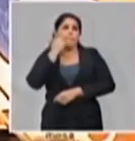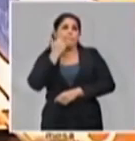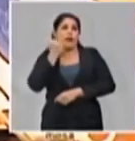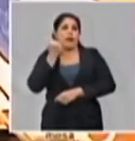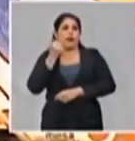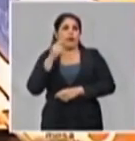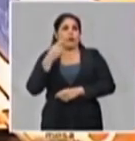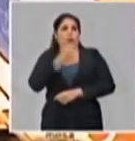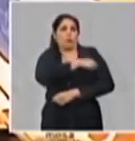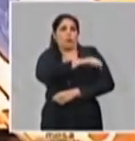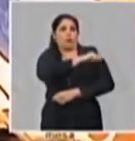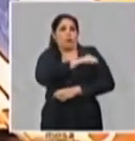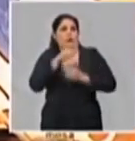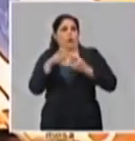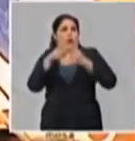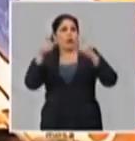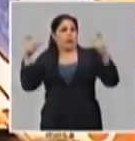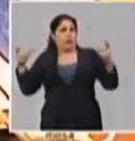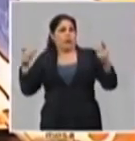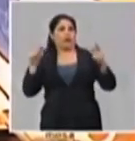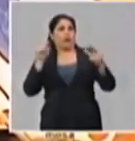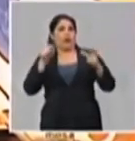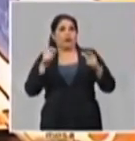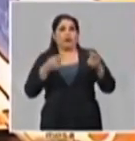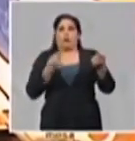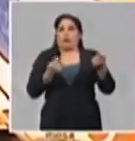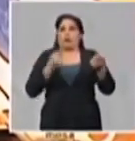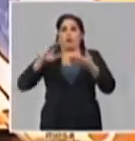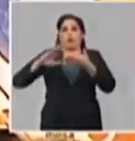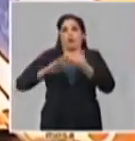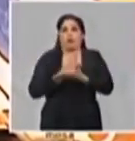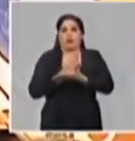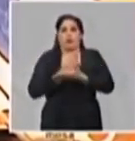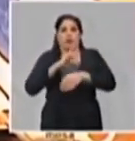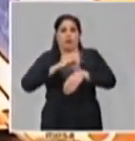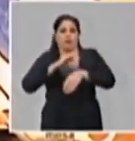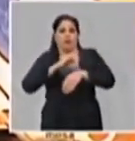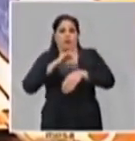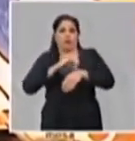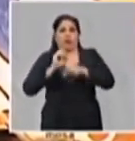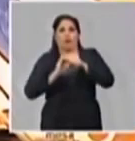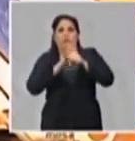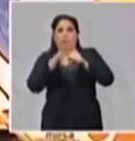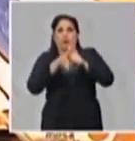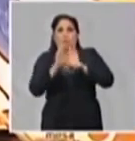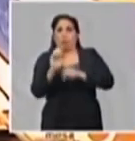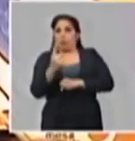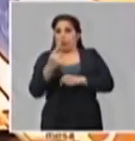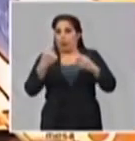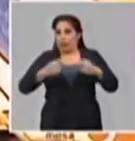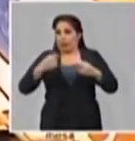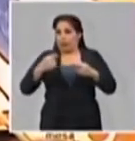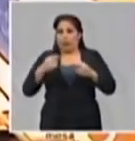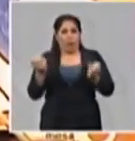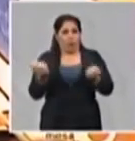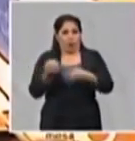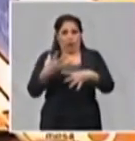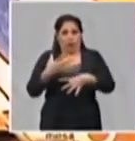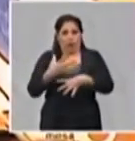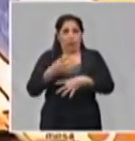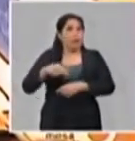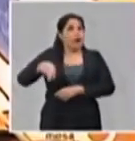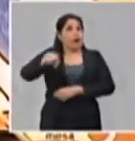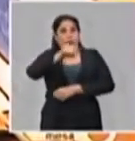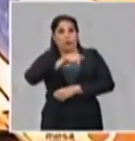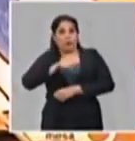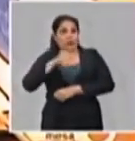toda la población a este combate. Y, Randy, yo pienso que lo primero que tenemos que dejar claro, es decir, lo